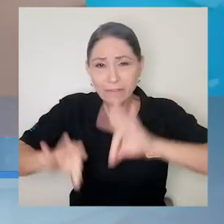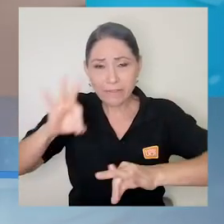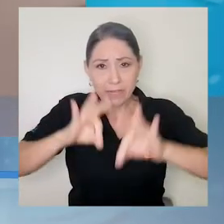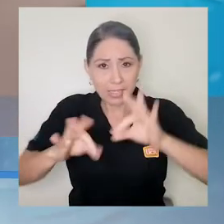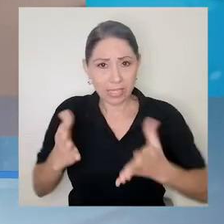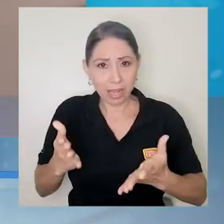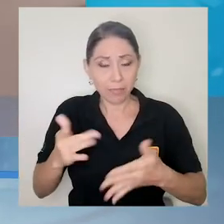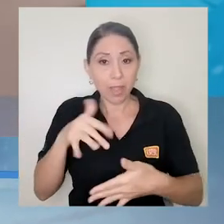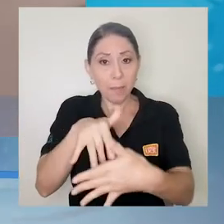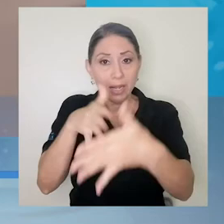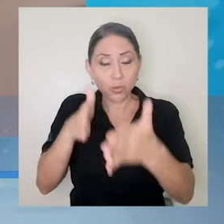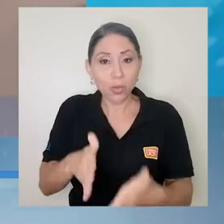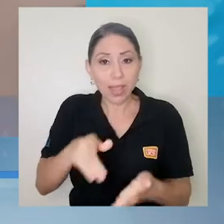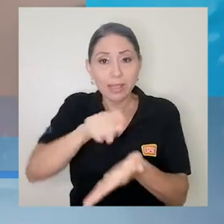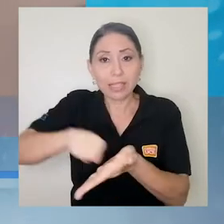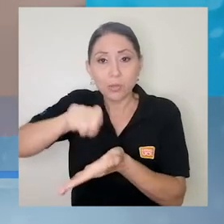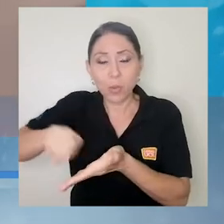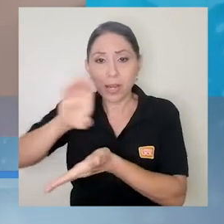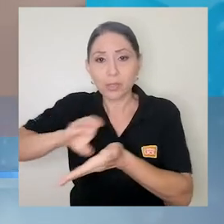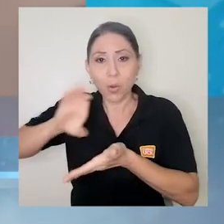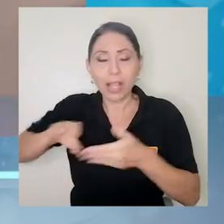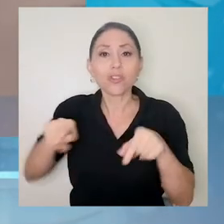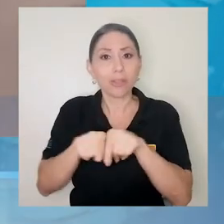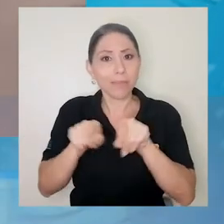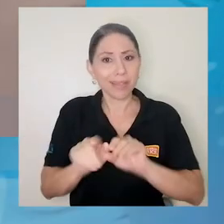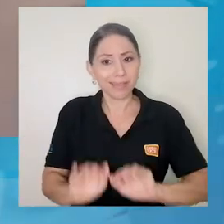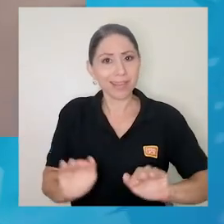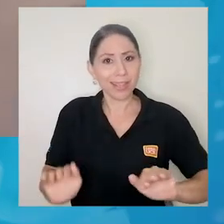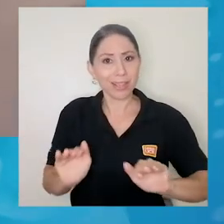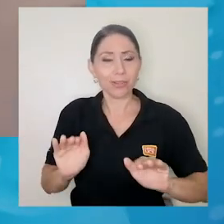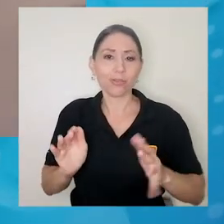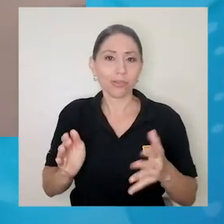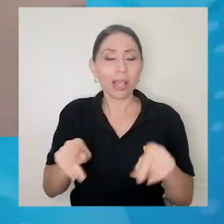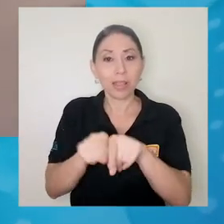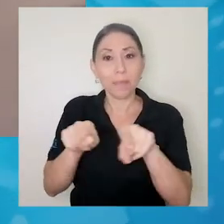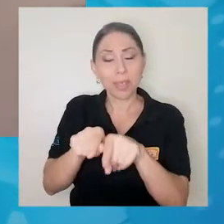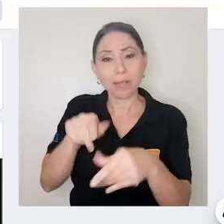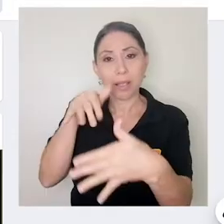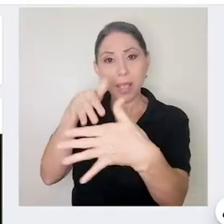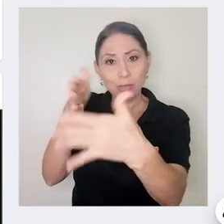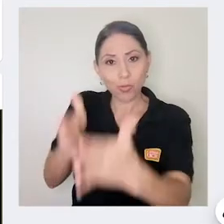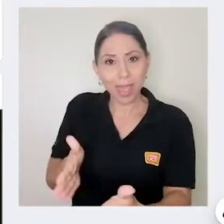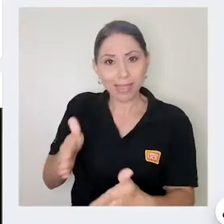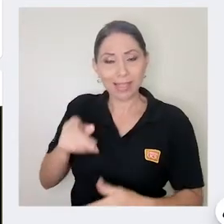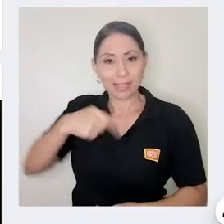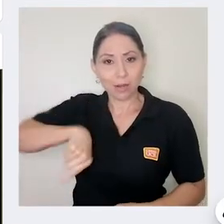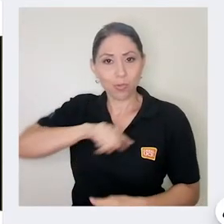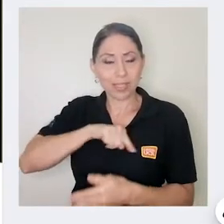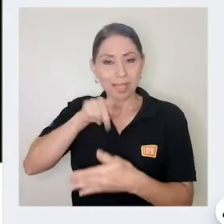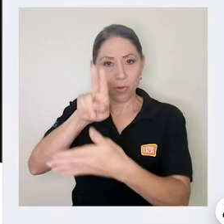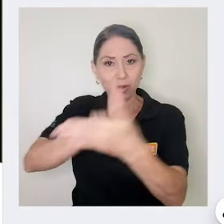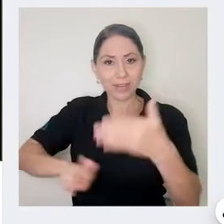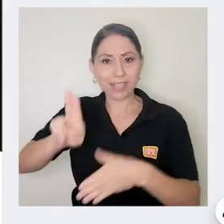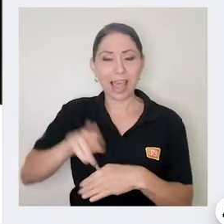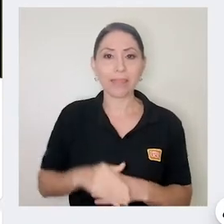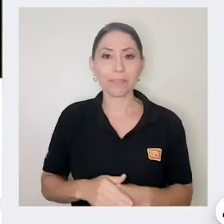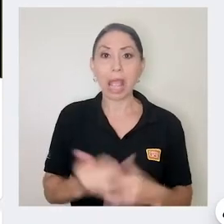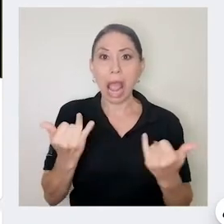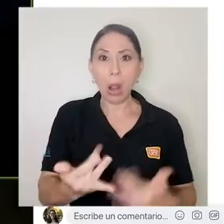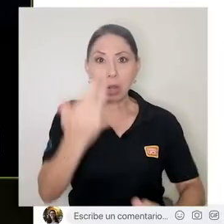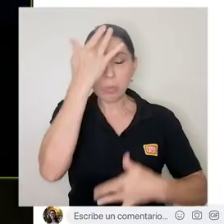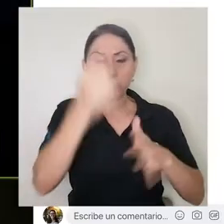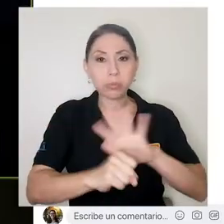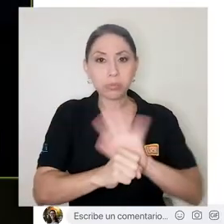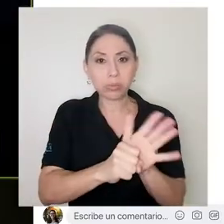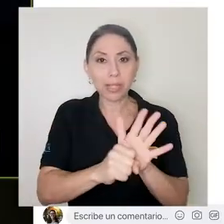tanto para los estudiantes de escuelas y colegios como para los mismos estudiantes de nuestra universidad debido a la situación de la pandemia la